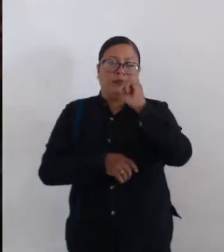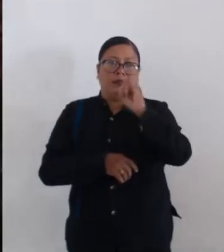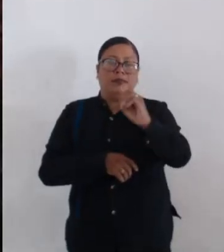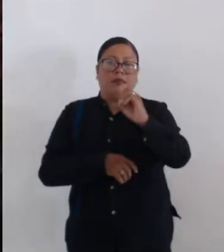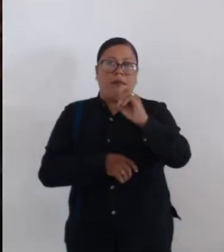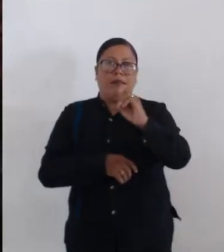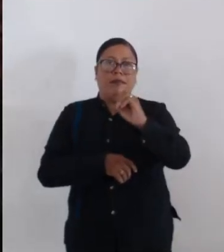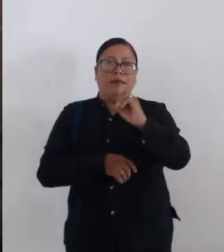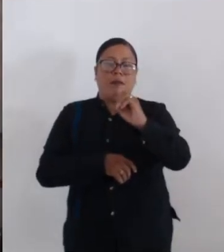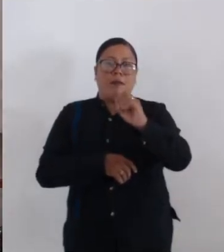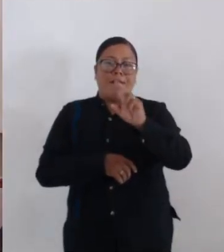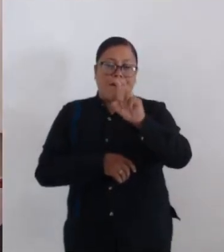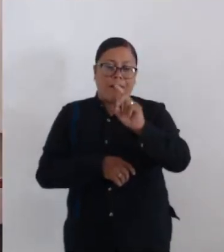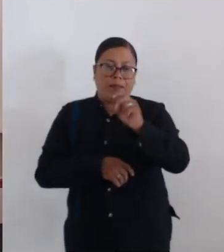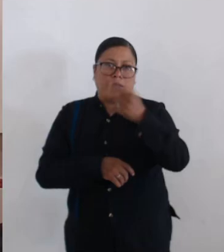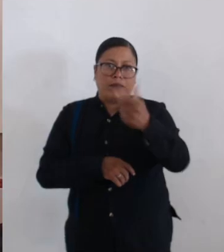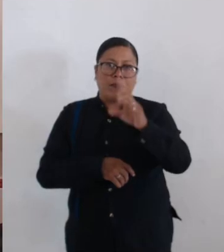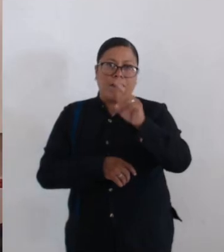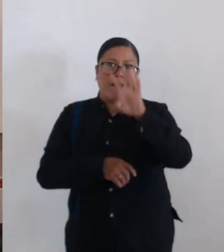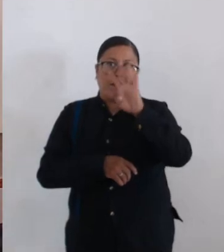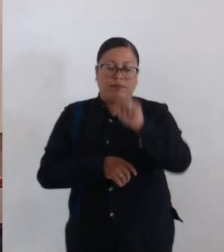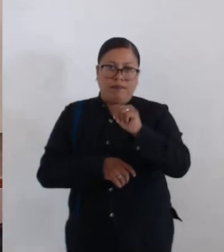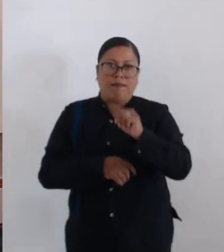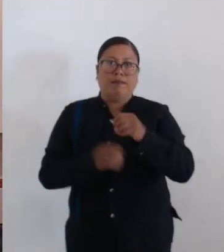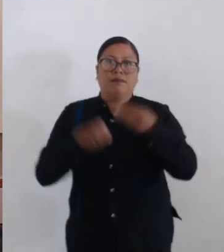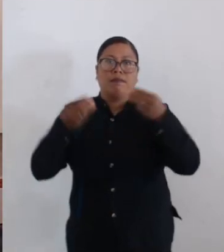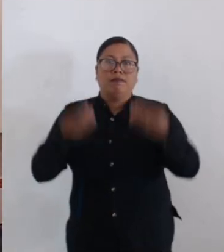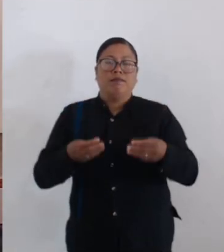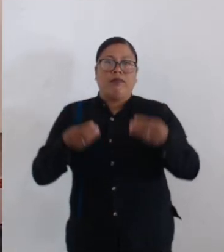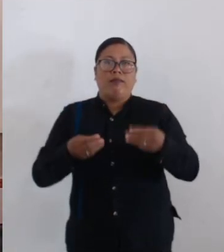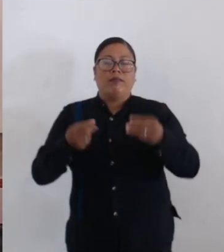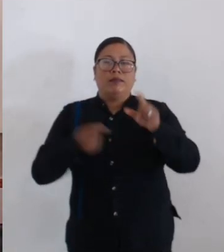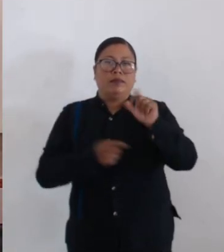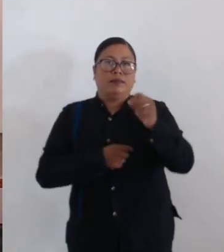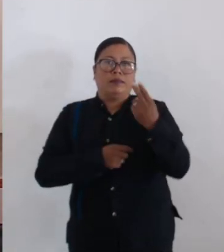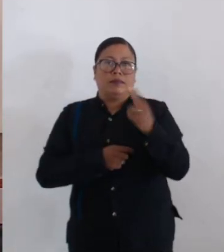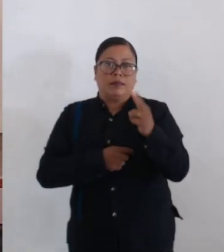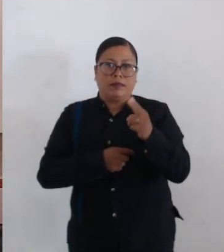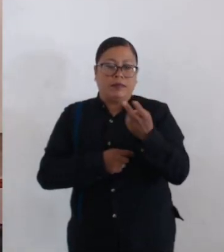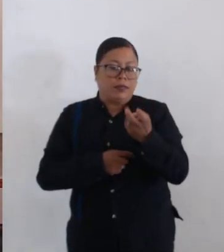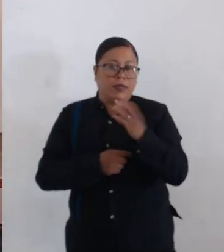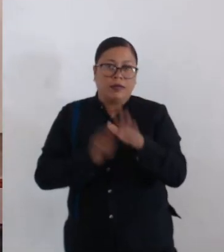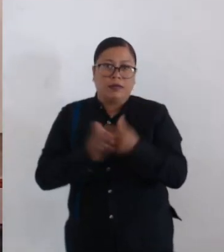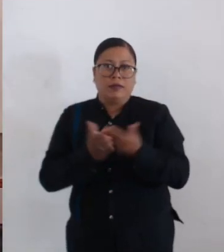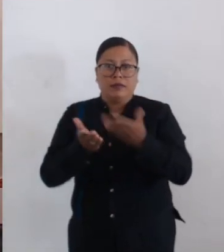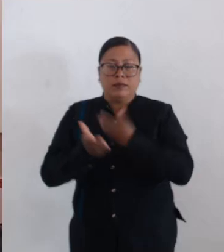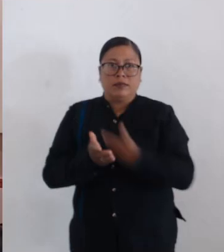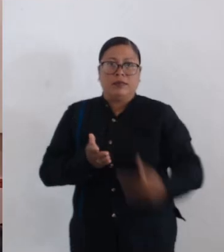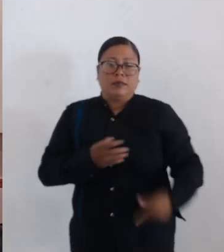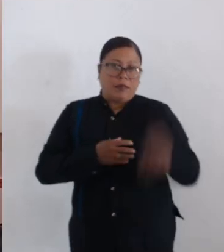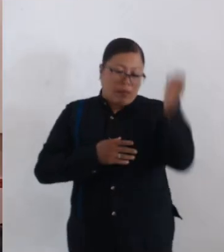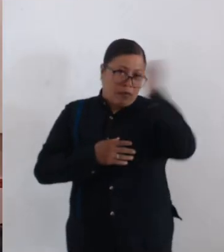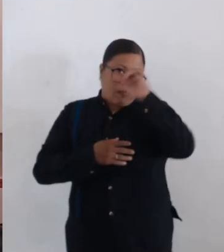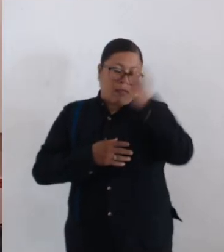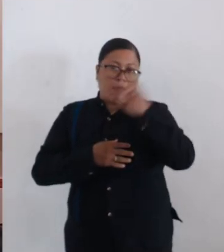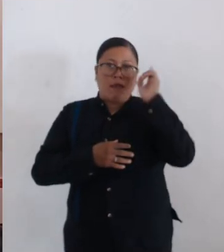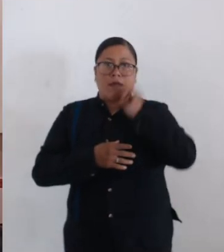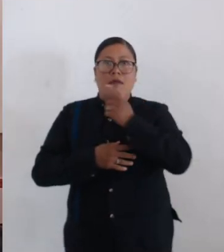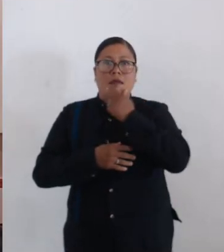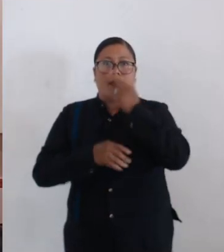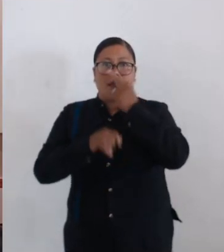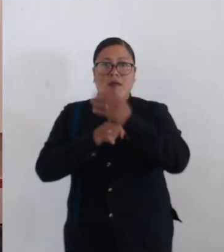-3739, en el mercado 20 de noviembre. ¿Es cuánto, señor presidente? Próximamente está a su